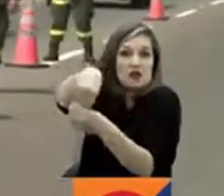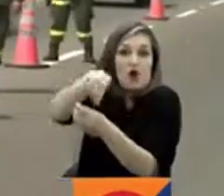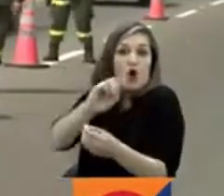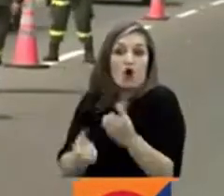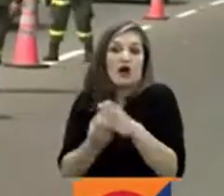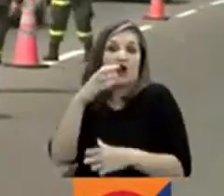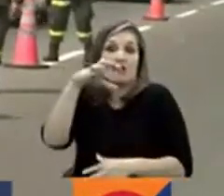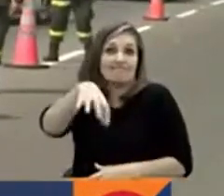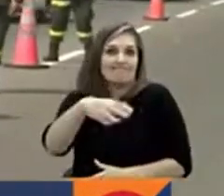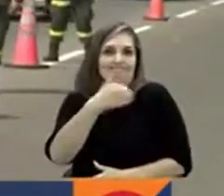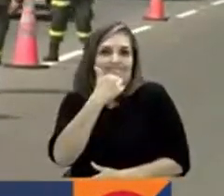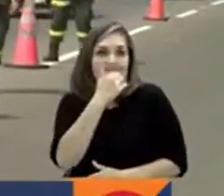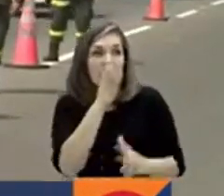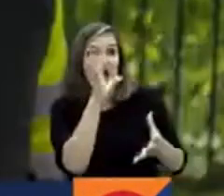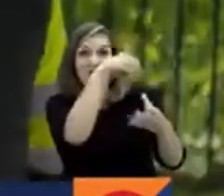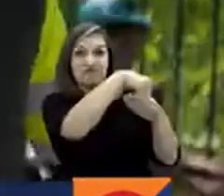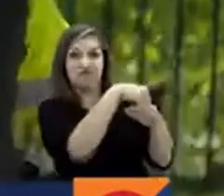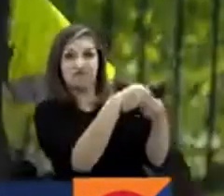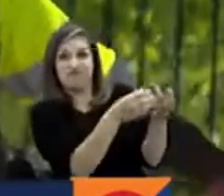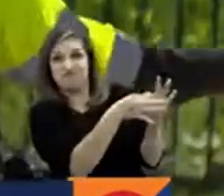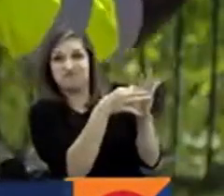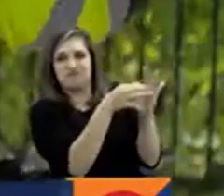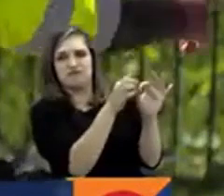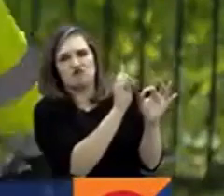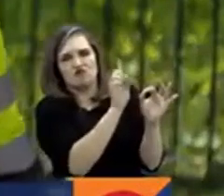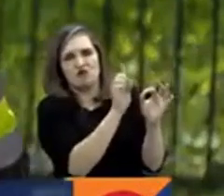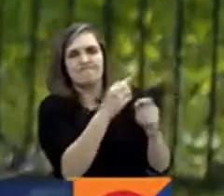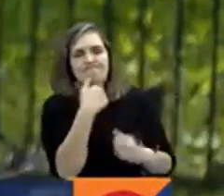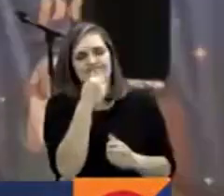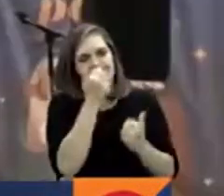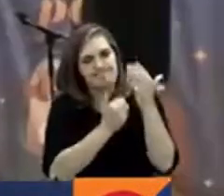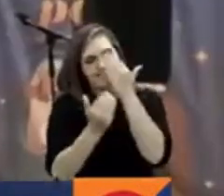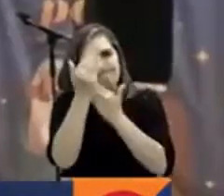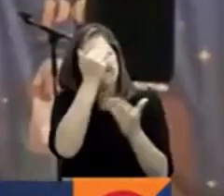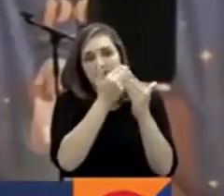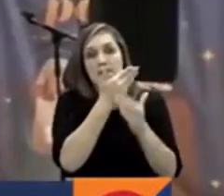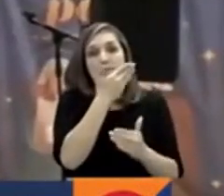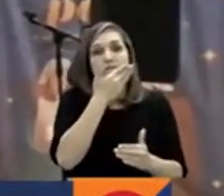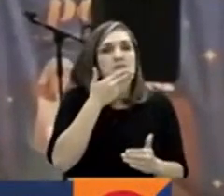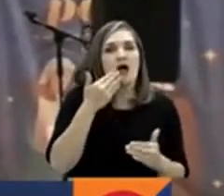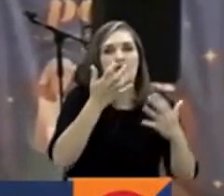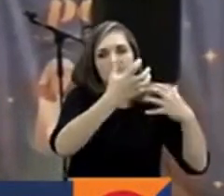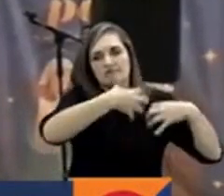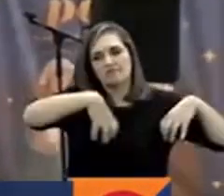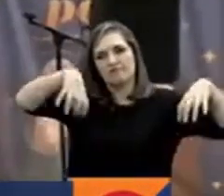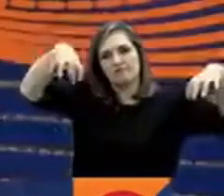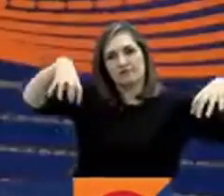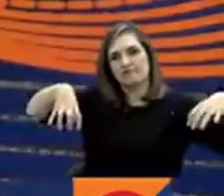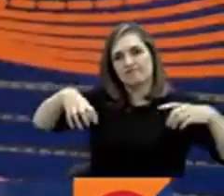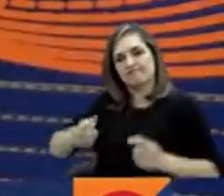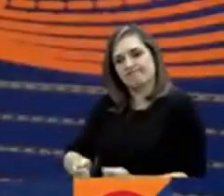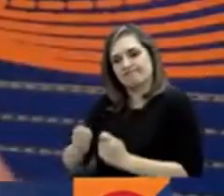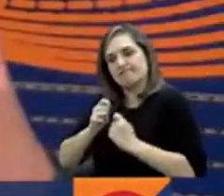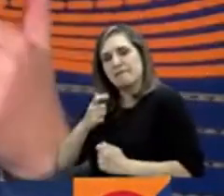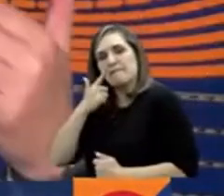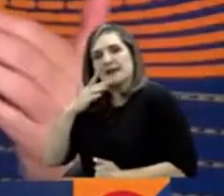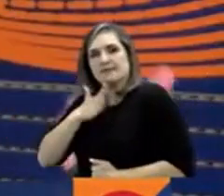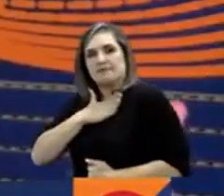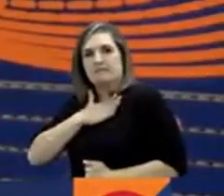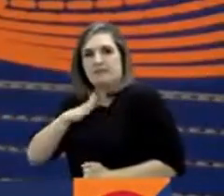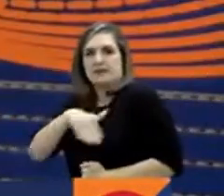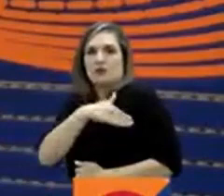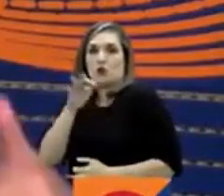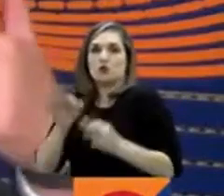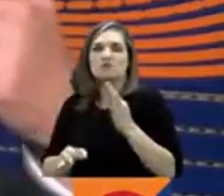Esos análisis por ahora han arrojado que la mejor opción para reubicar a la Policía Nacional es precisamente la cartera que él preside. Porque el